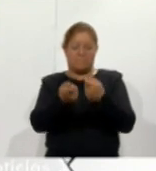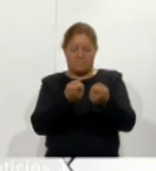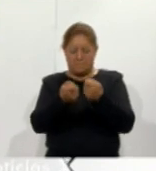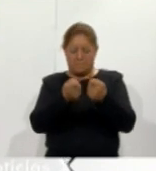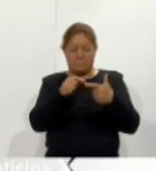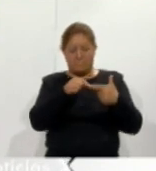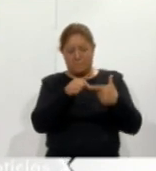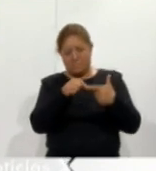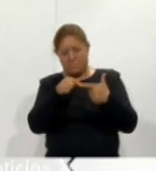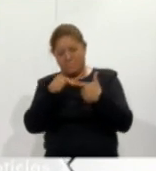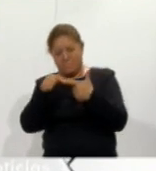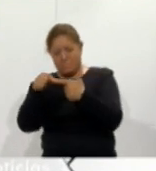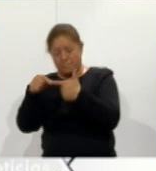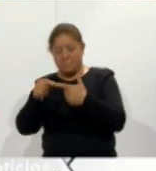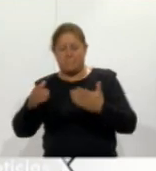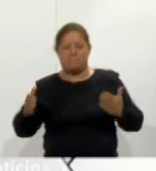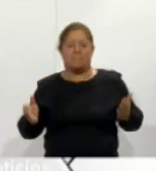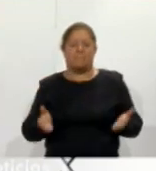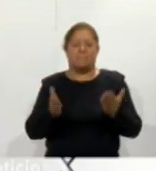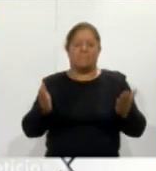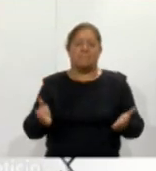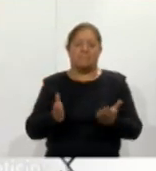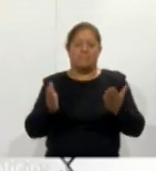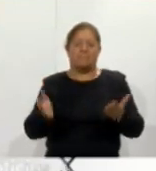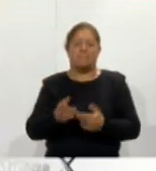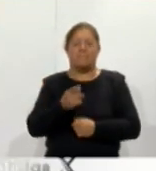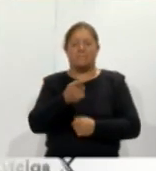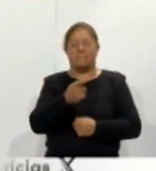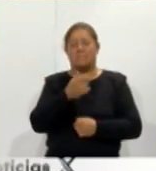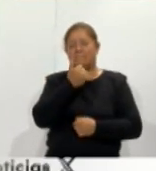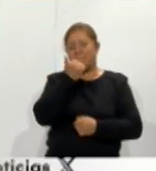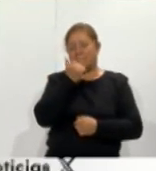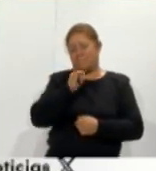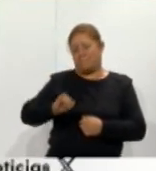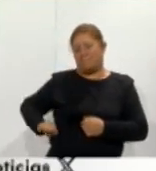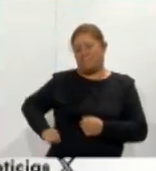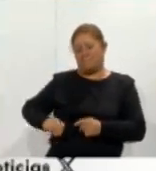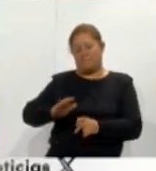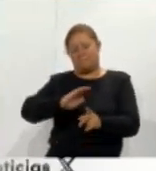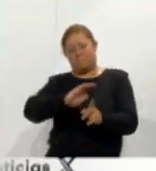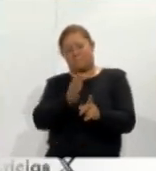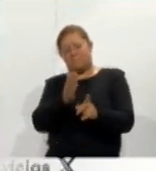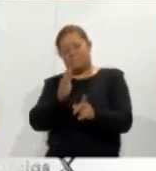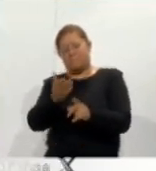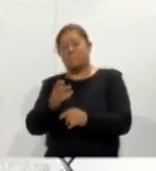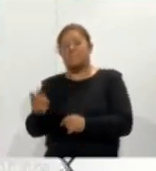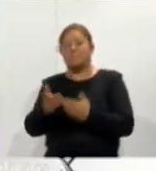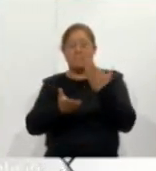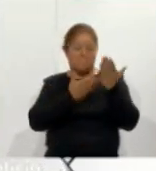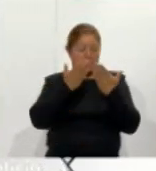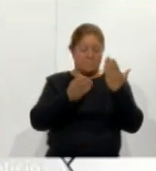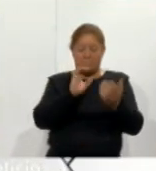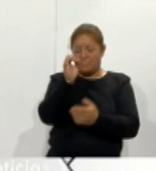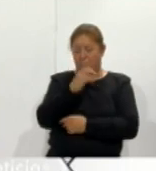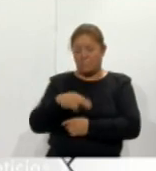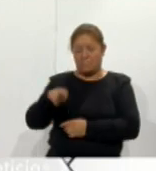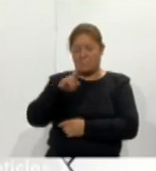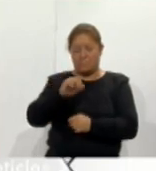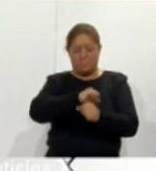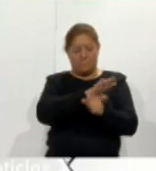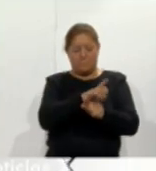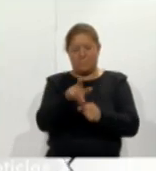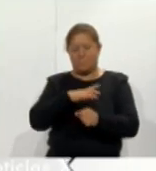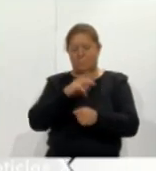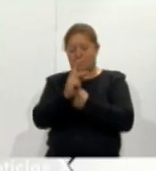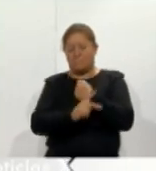y de motivar de interesar al alumno de acuerdo a estudios de la ONU y la UNESCO durante la pandemia fueron